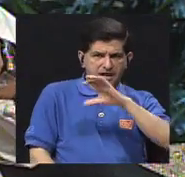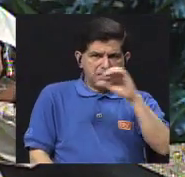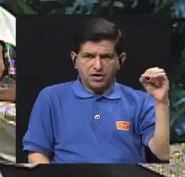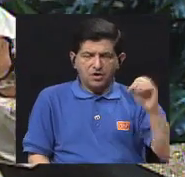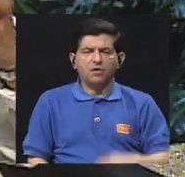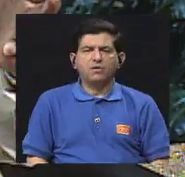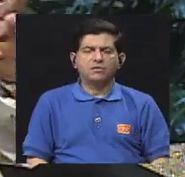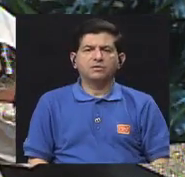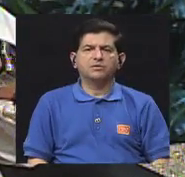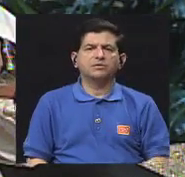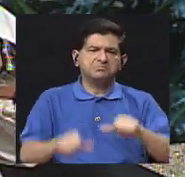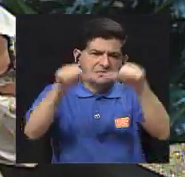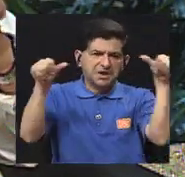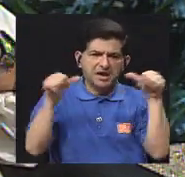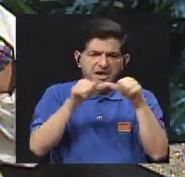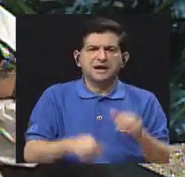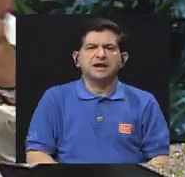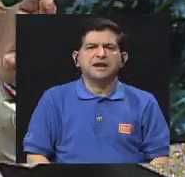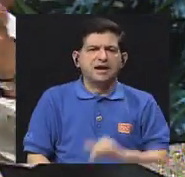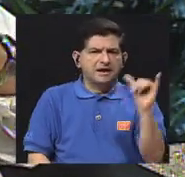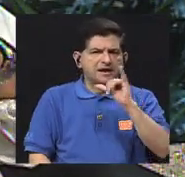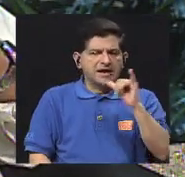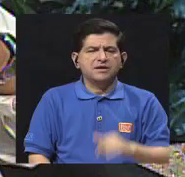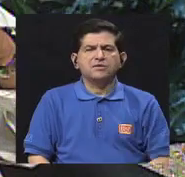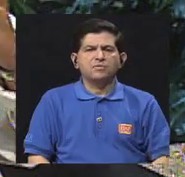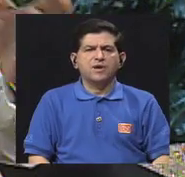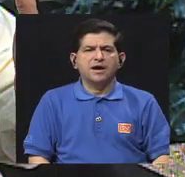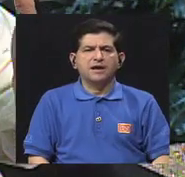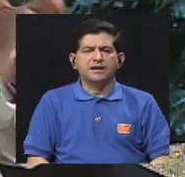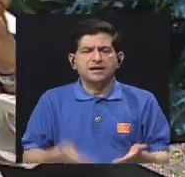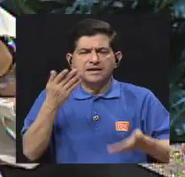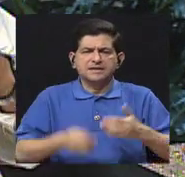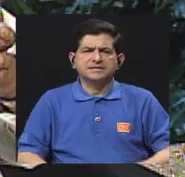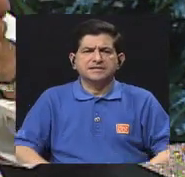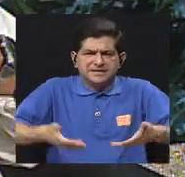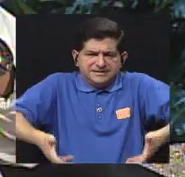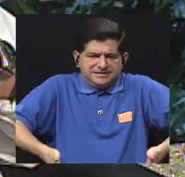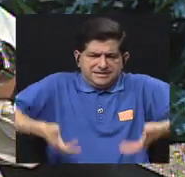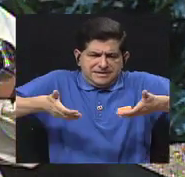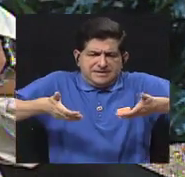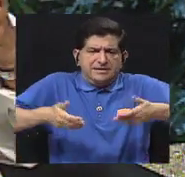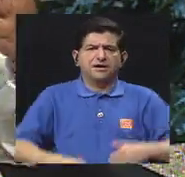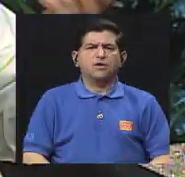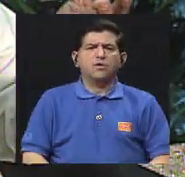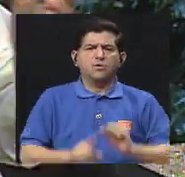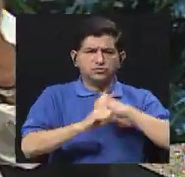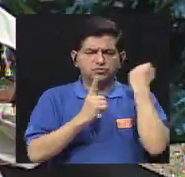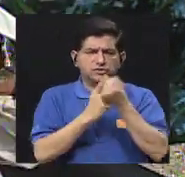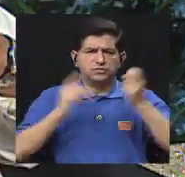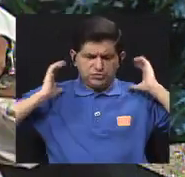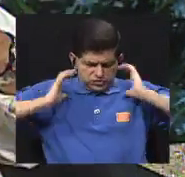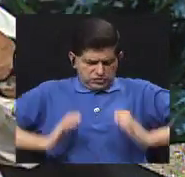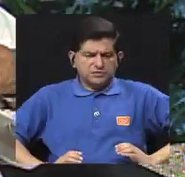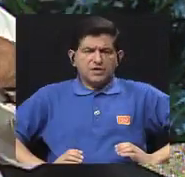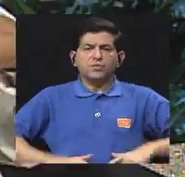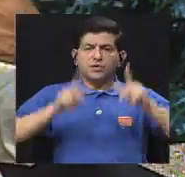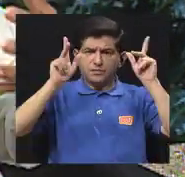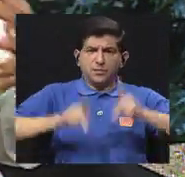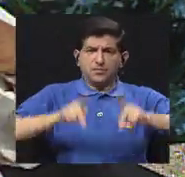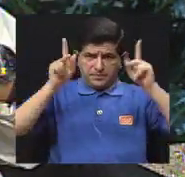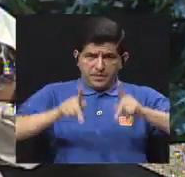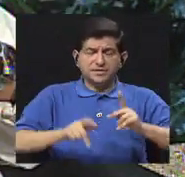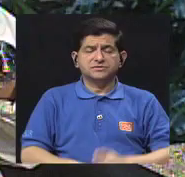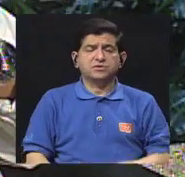de rayos X. Y en la parte de levantamientos, arrastres, posturas, que lo que tenemos son usuarios,